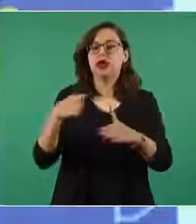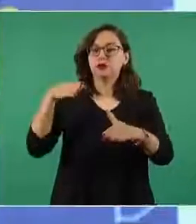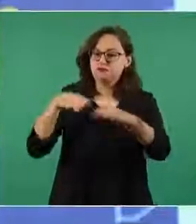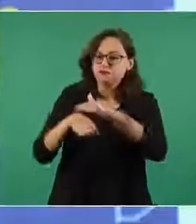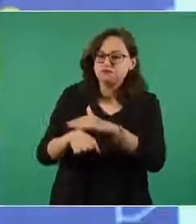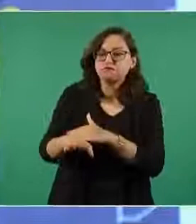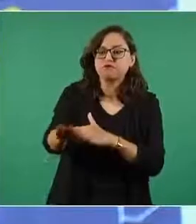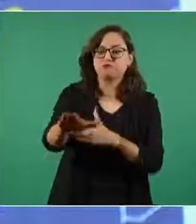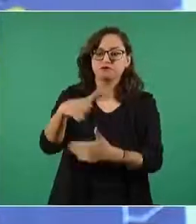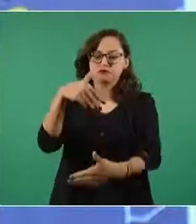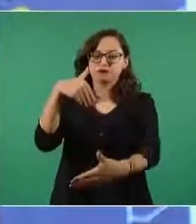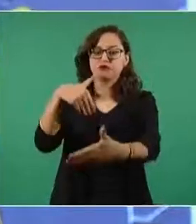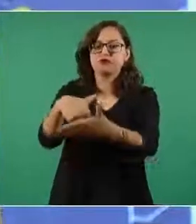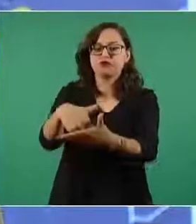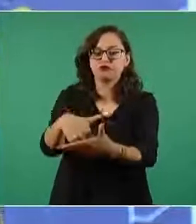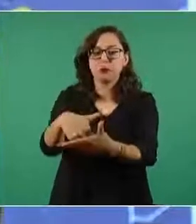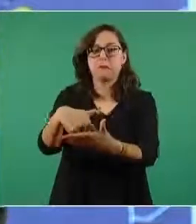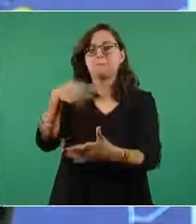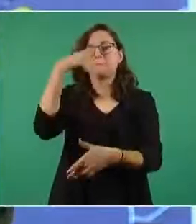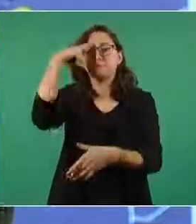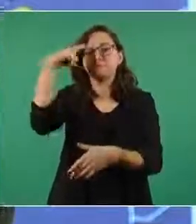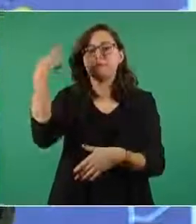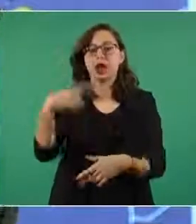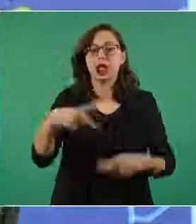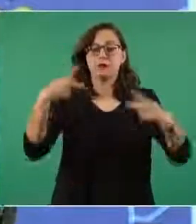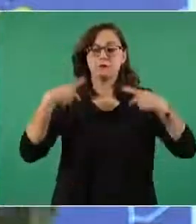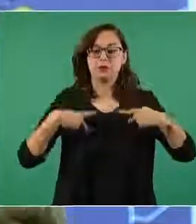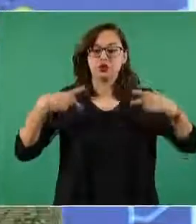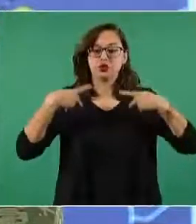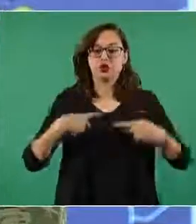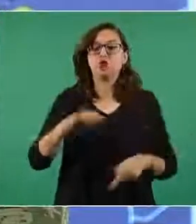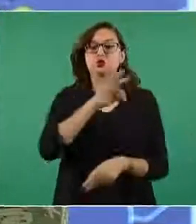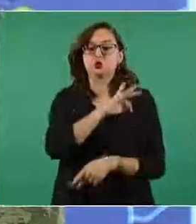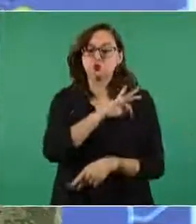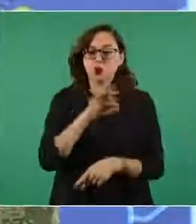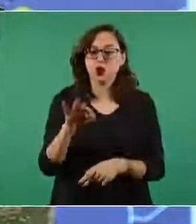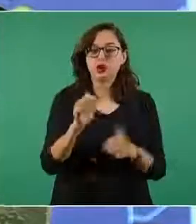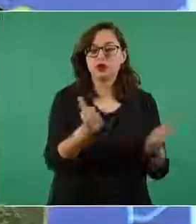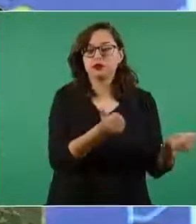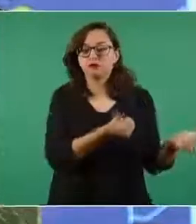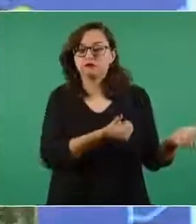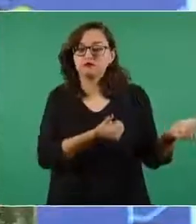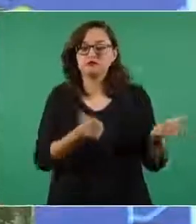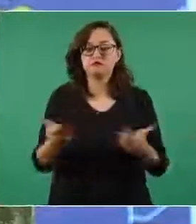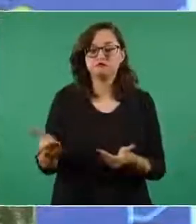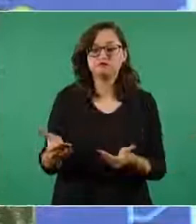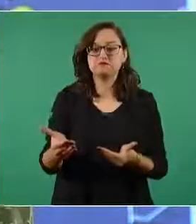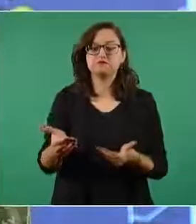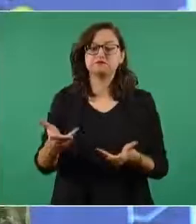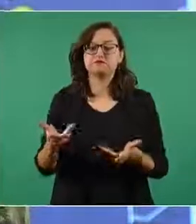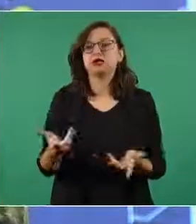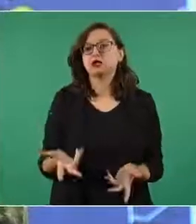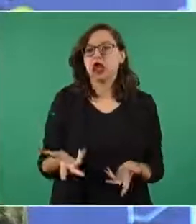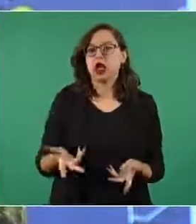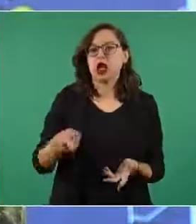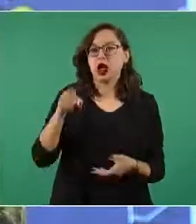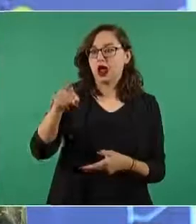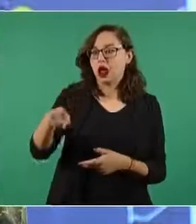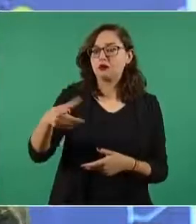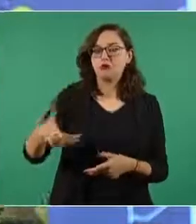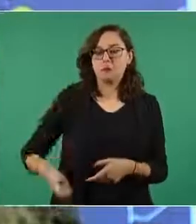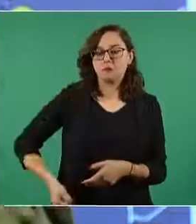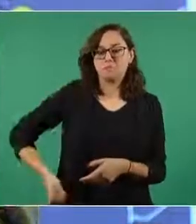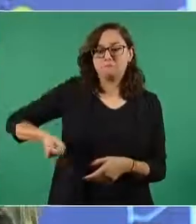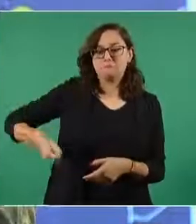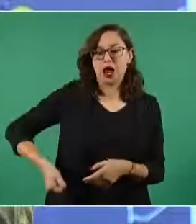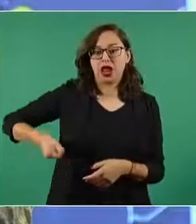está la estación de ferrocarril a menos 10 metros para que el pasajero baje con su maleta y en 100 metros esté en los mostradores de documentación